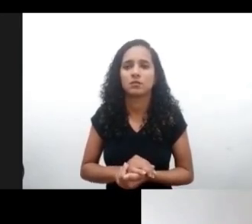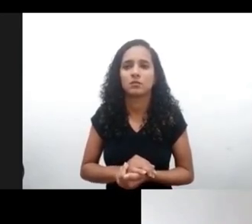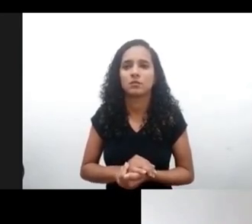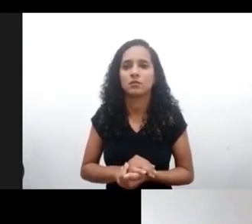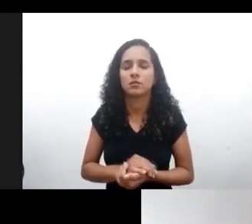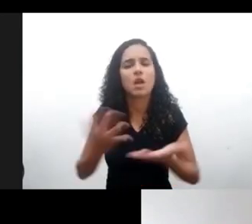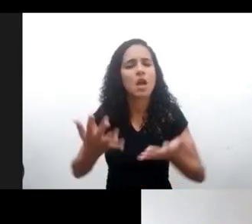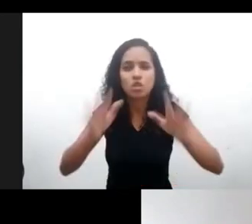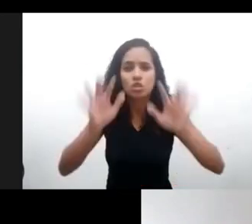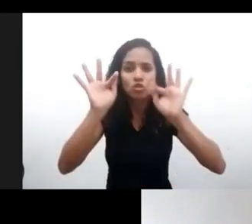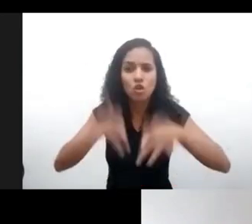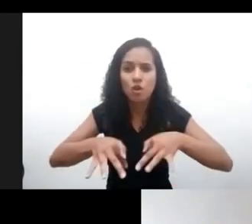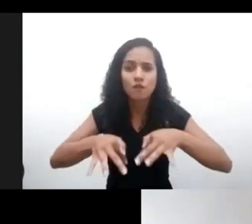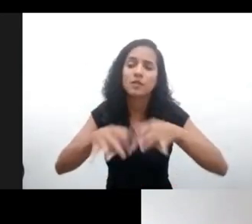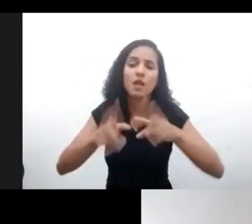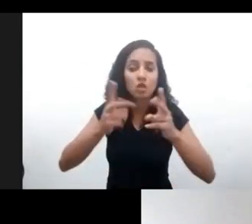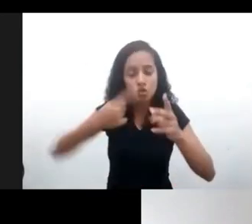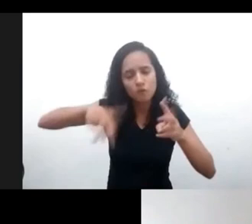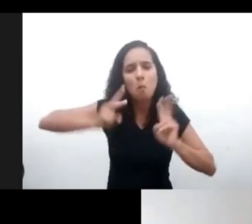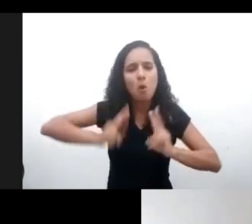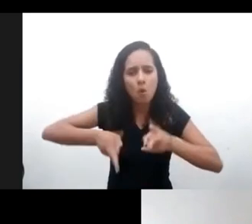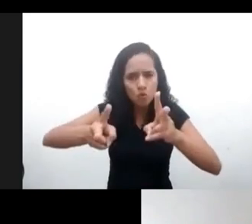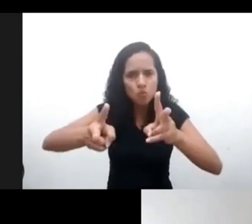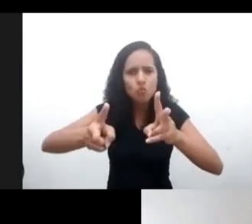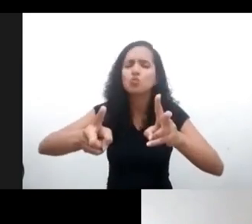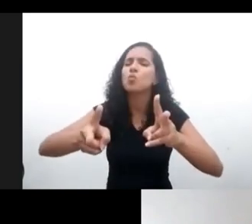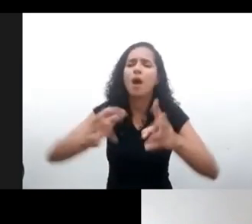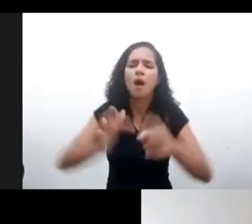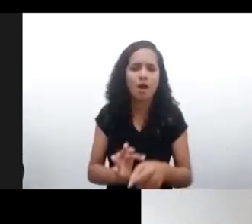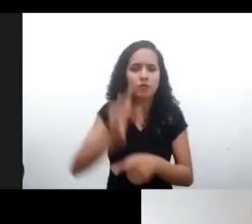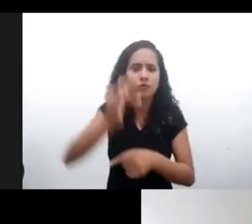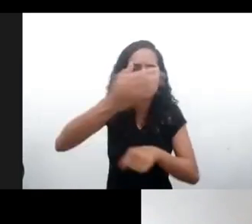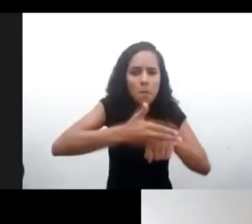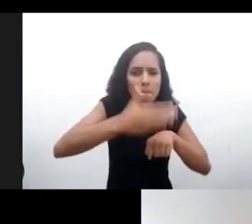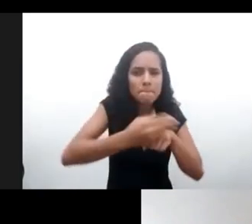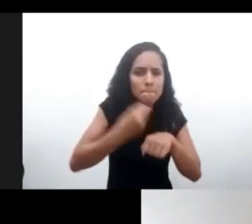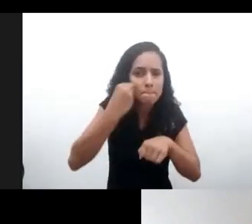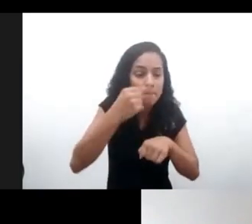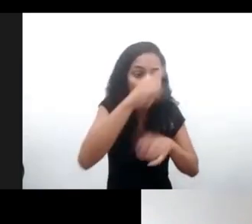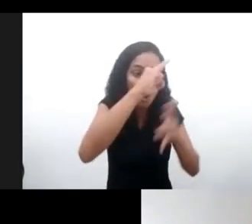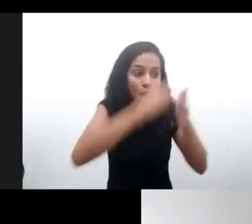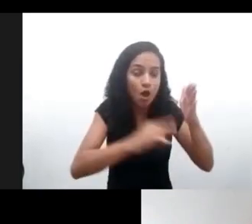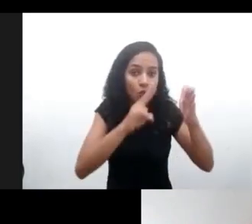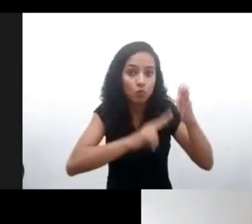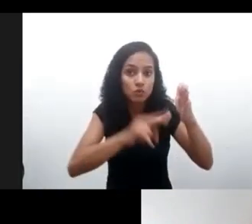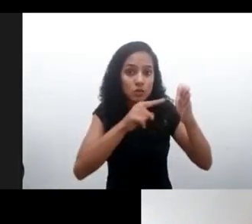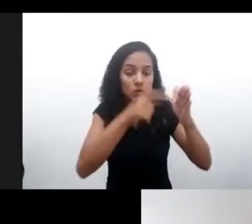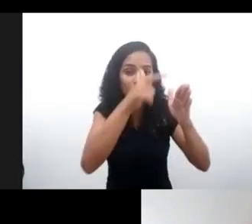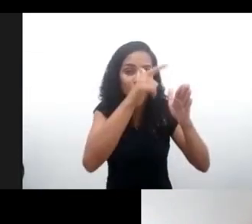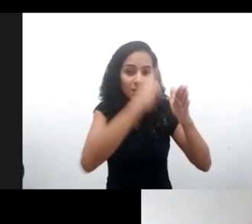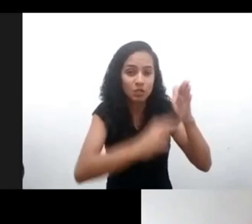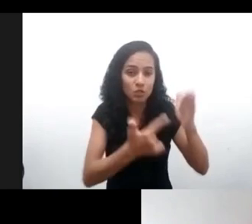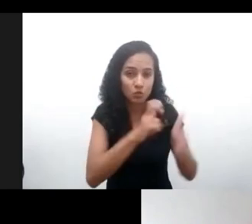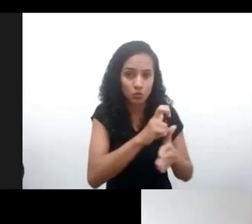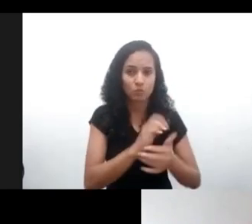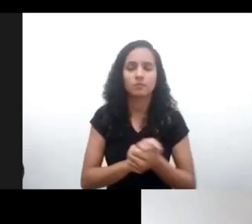finales con este compromiso de que vamos a seguir discutiendo y profundizándonos en estos temas. Sí, por supuesto.